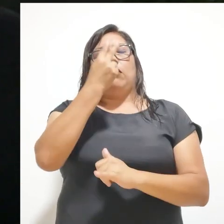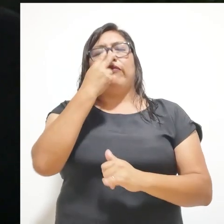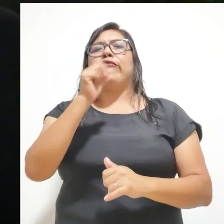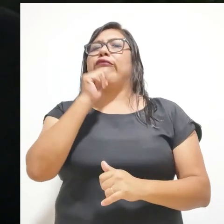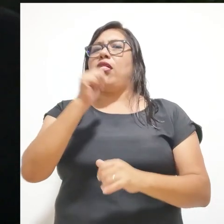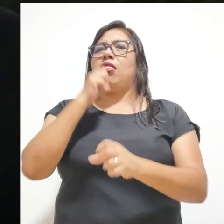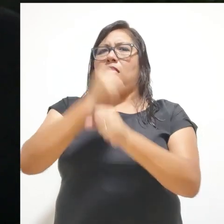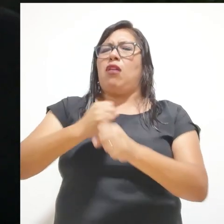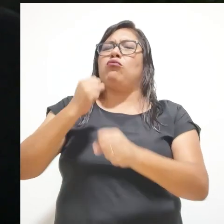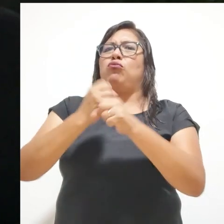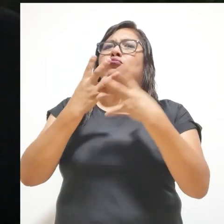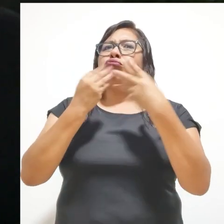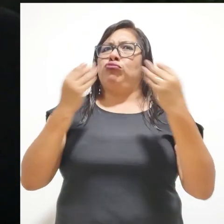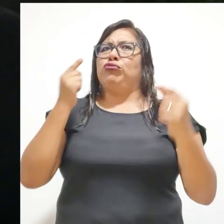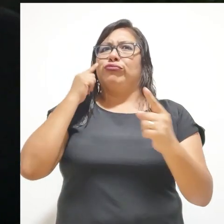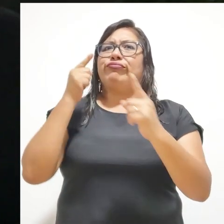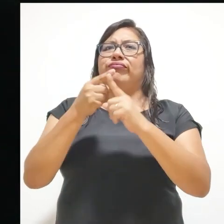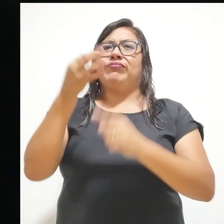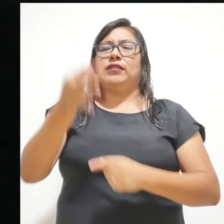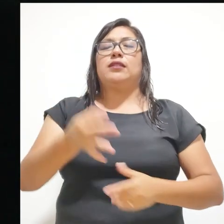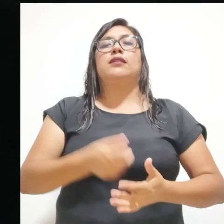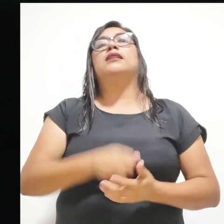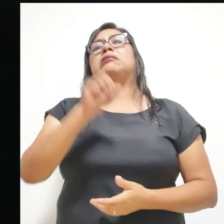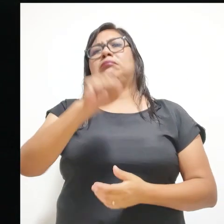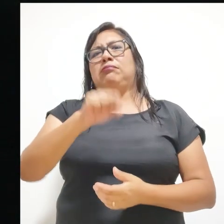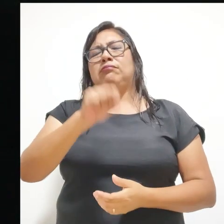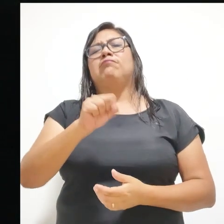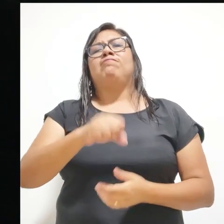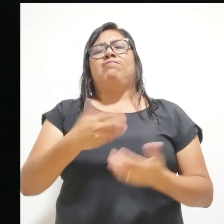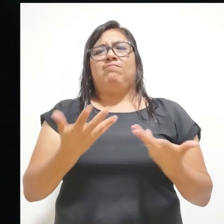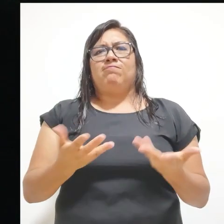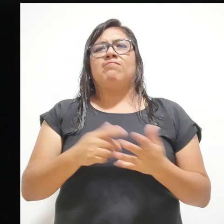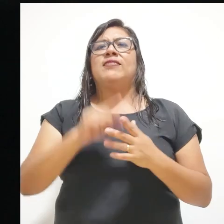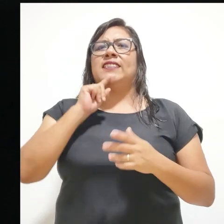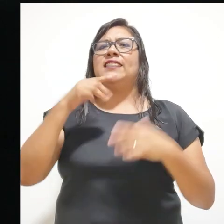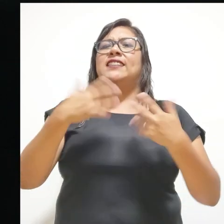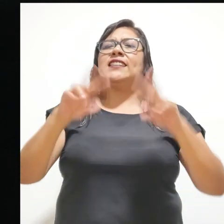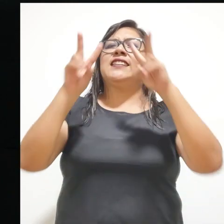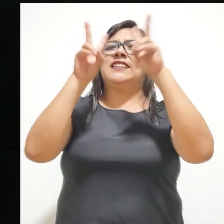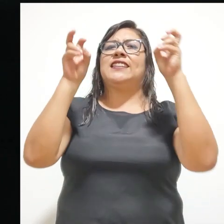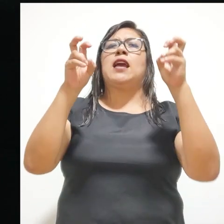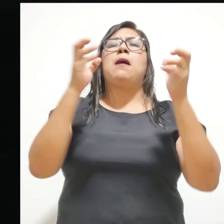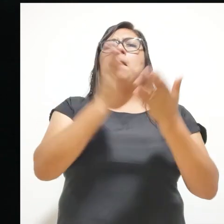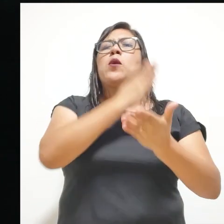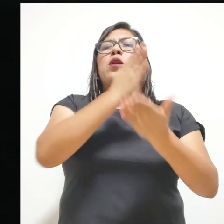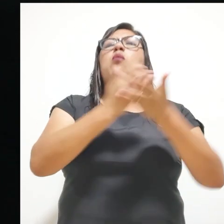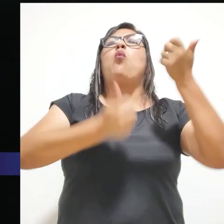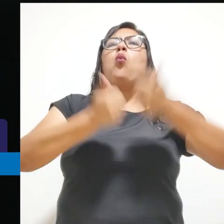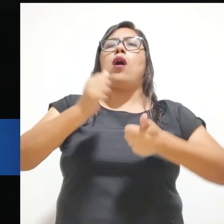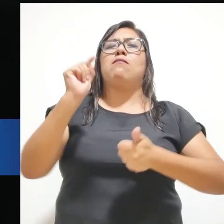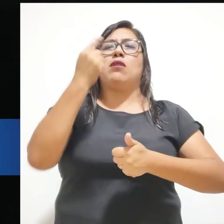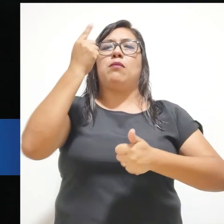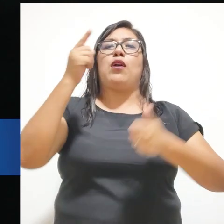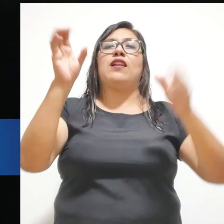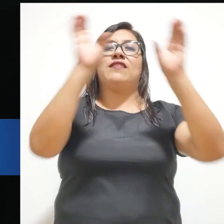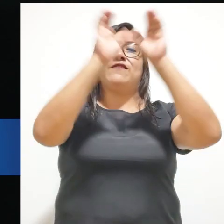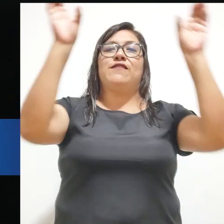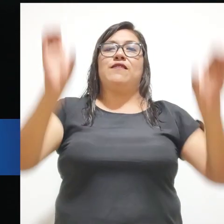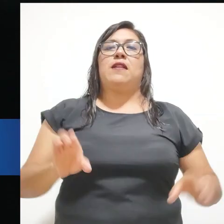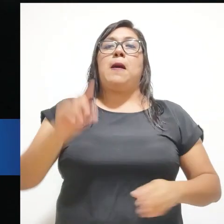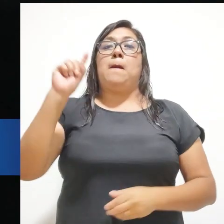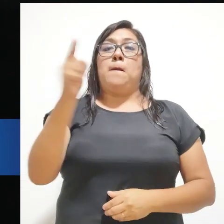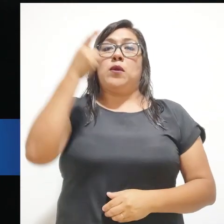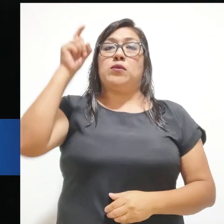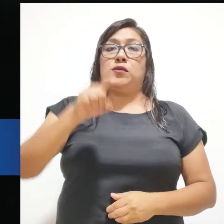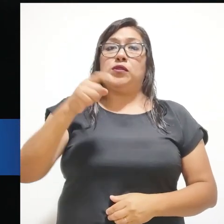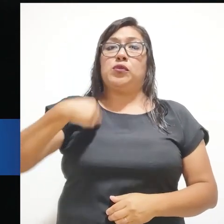trabajo arduo por llevar a cabo. Sí, tú citaste hace un momento el gran tema de la certificación. primero tenemos que